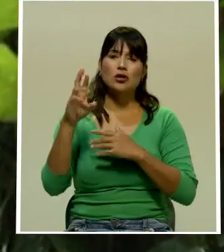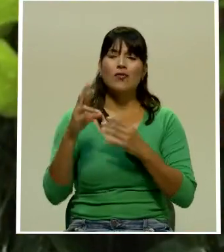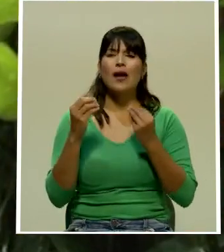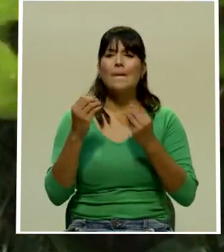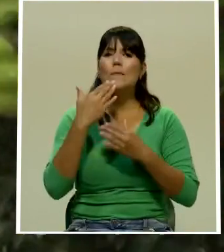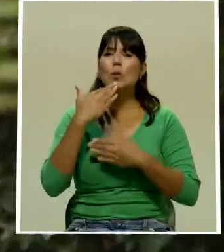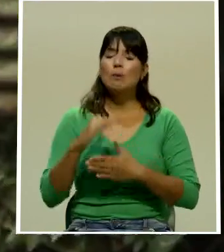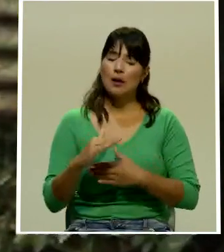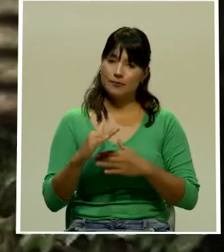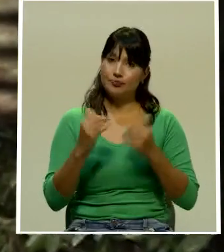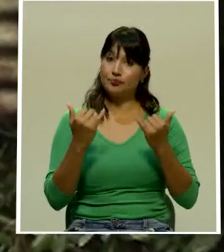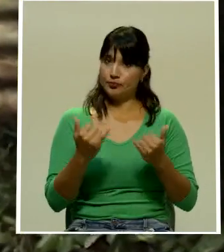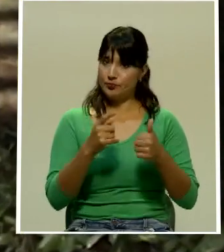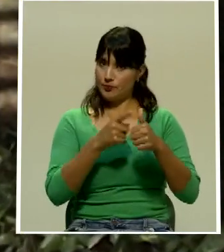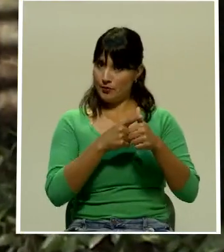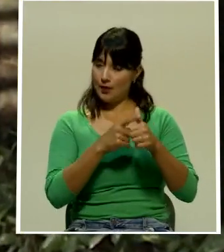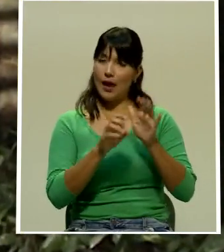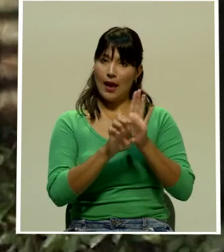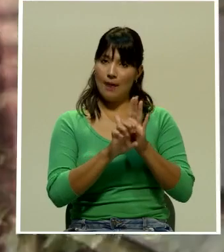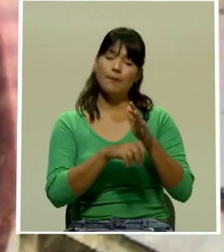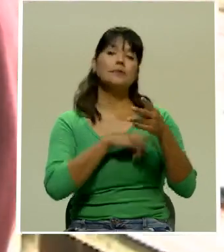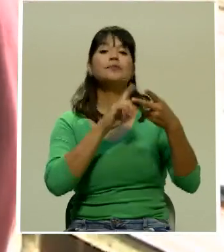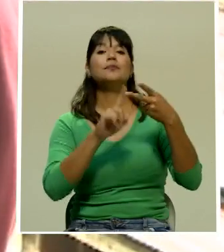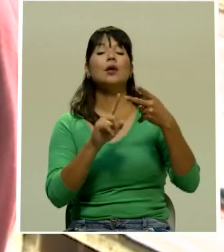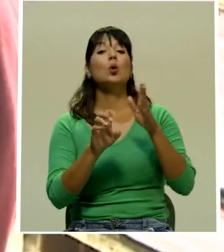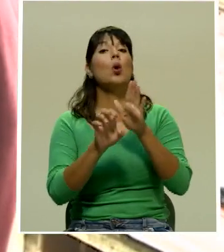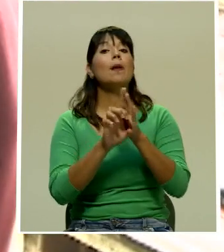Ahora nos vamos hasta Dulcenombre de Alajuela.